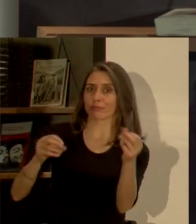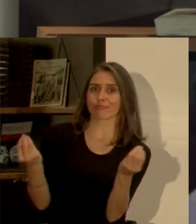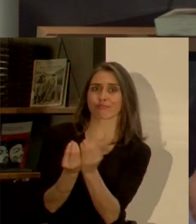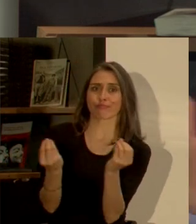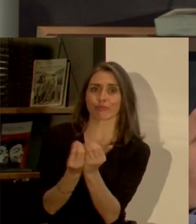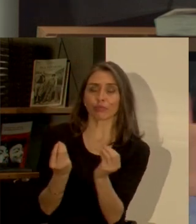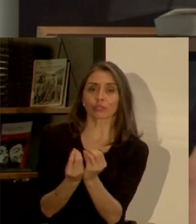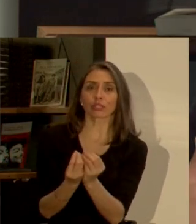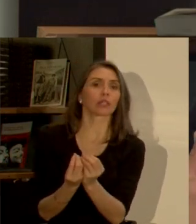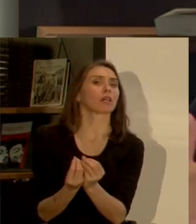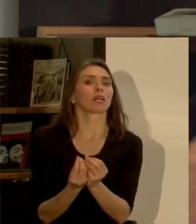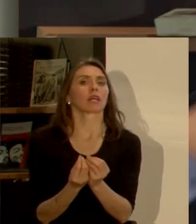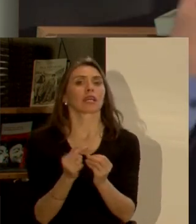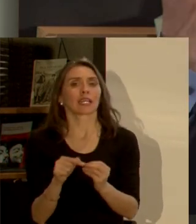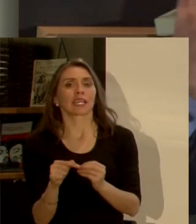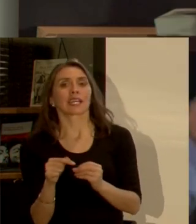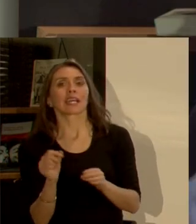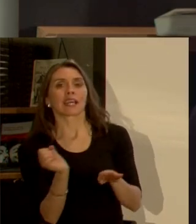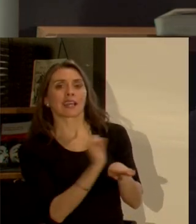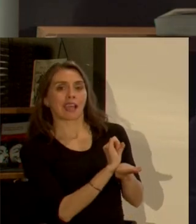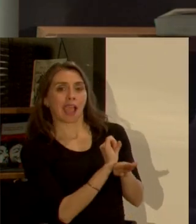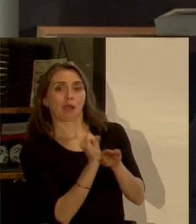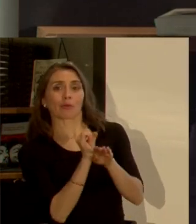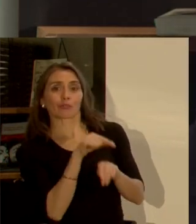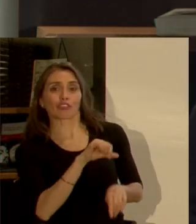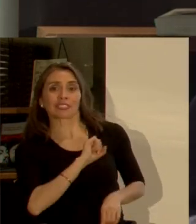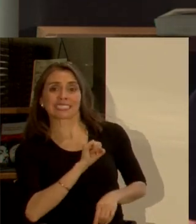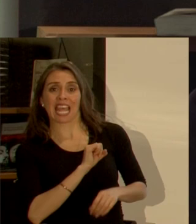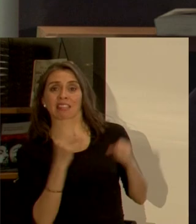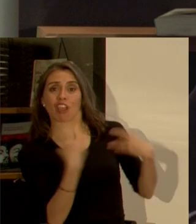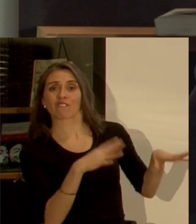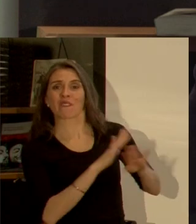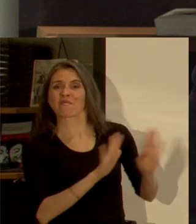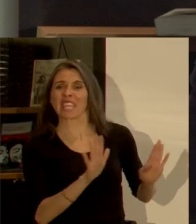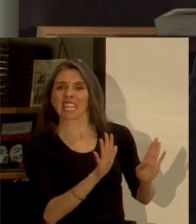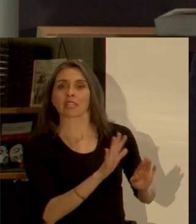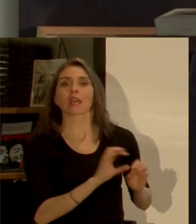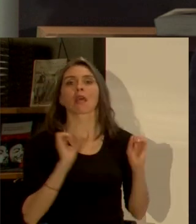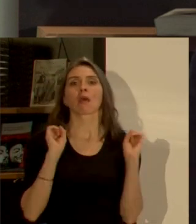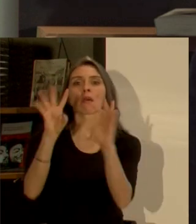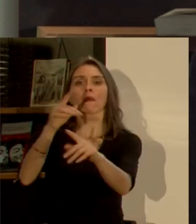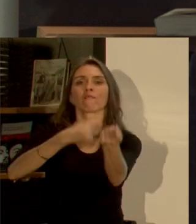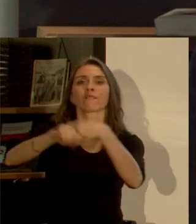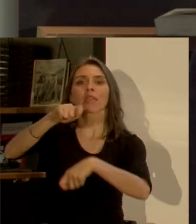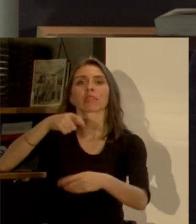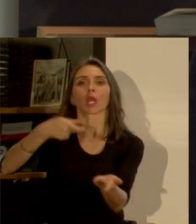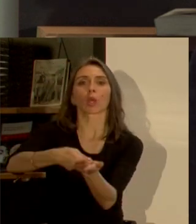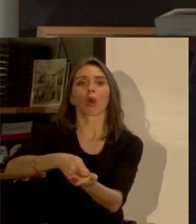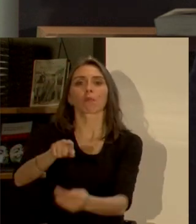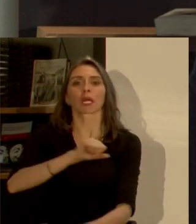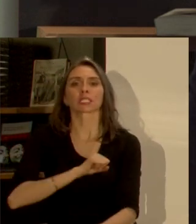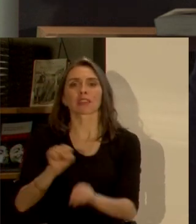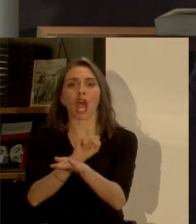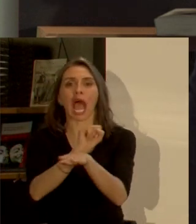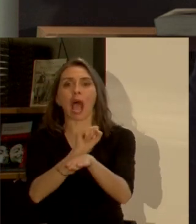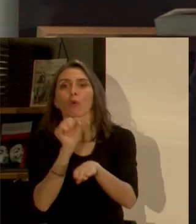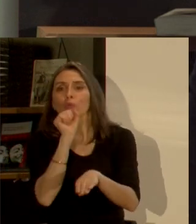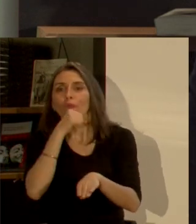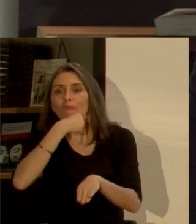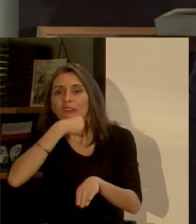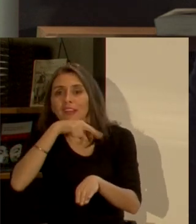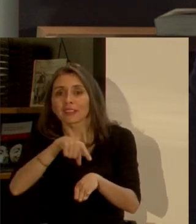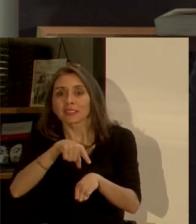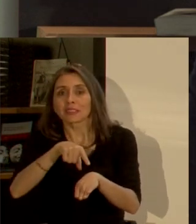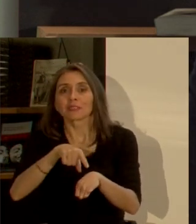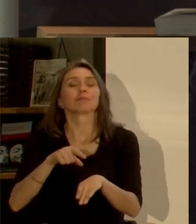y todo lo que se recicla acá se va a parar digamos a las regiones con respecto a tu pregunta yo particularmente creo